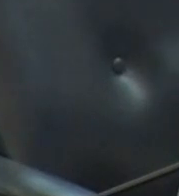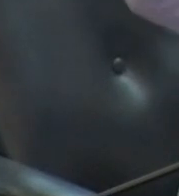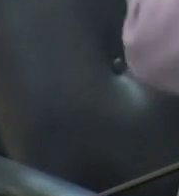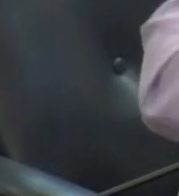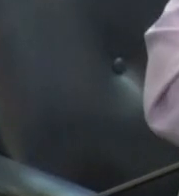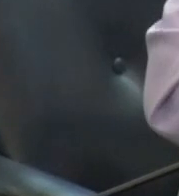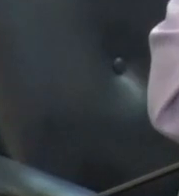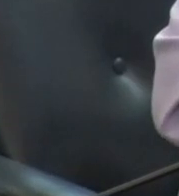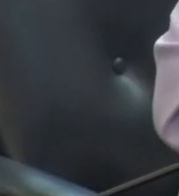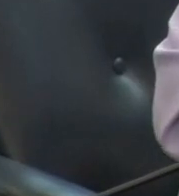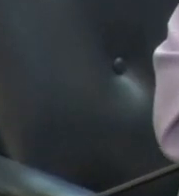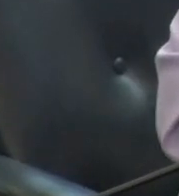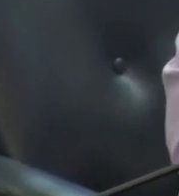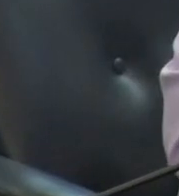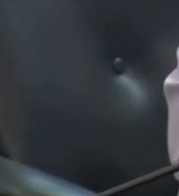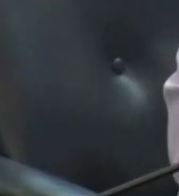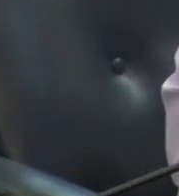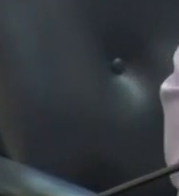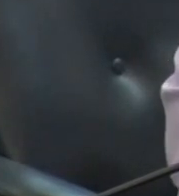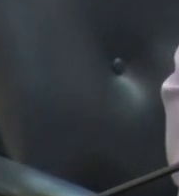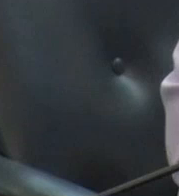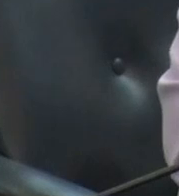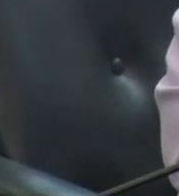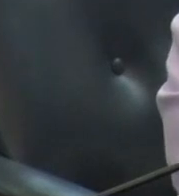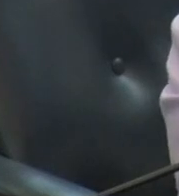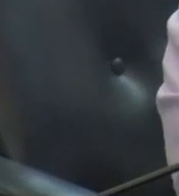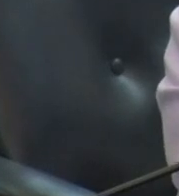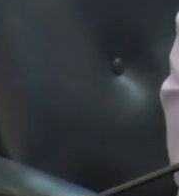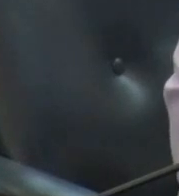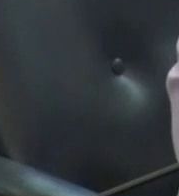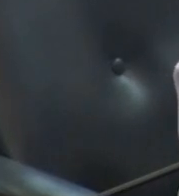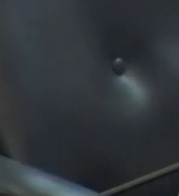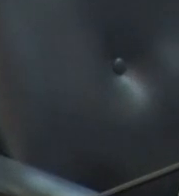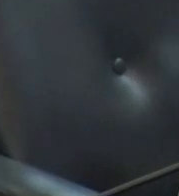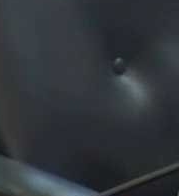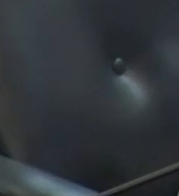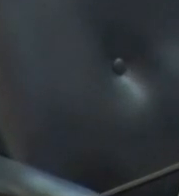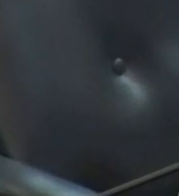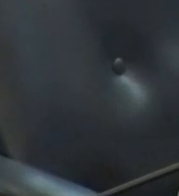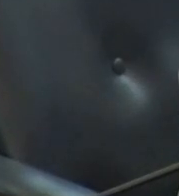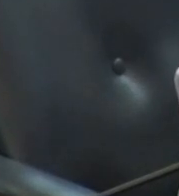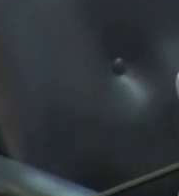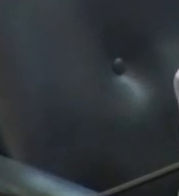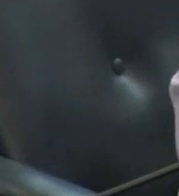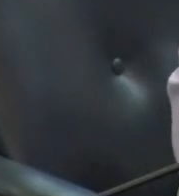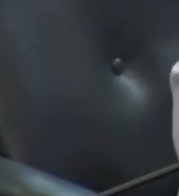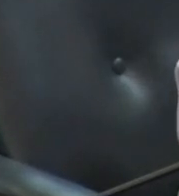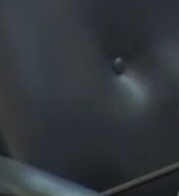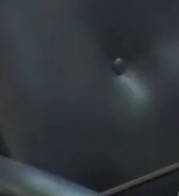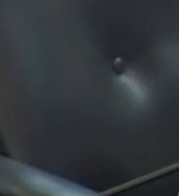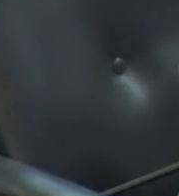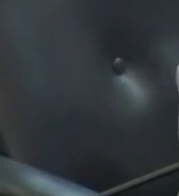proponen un día para el líder comunitario, pero en el territorio lo desconocen, y no es el